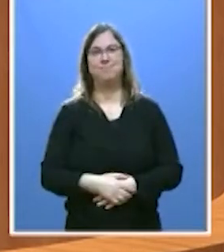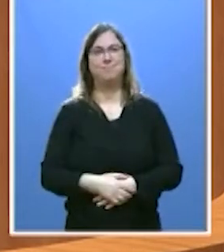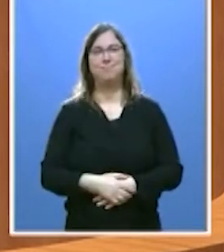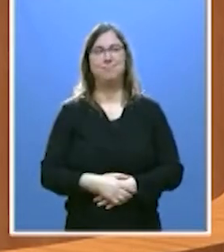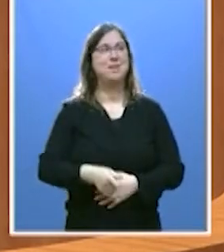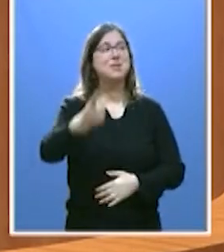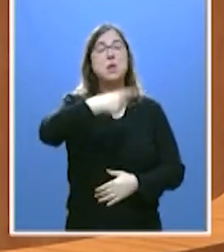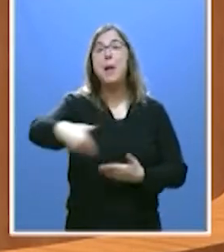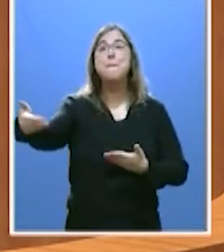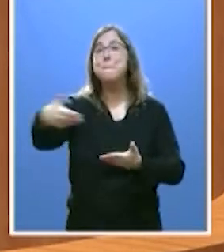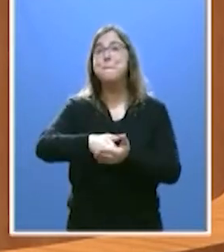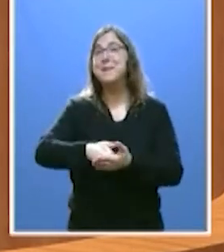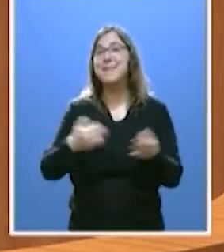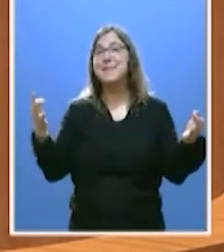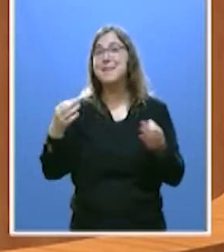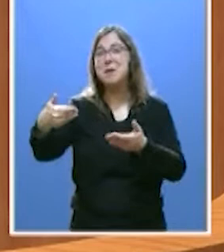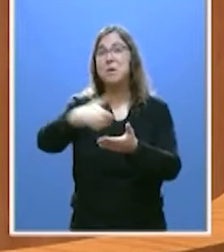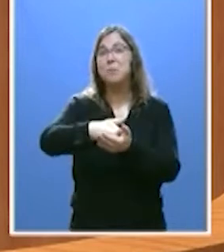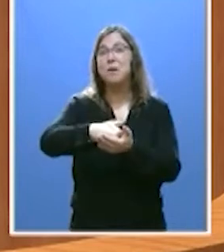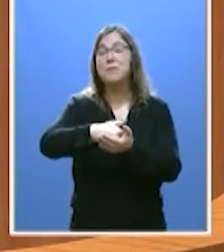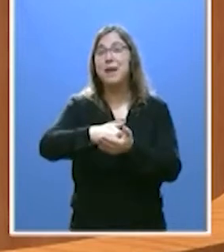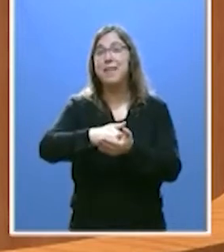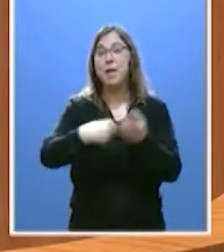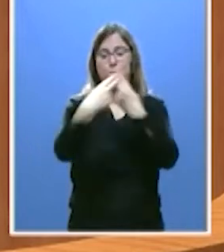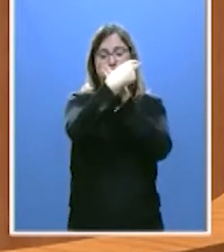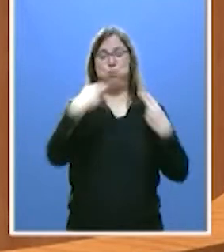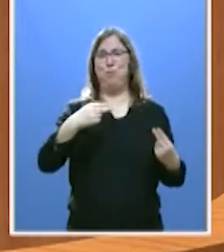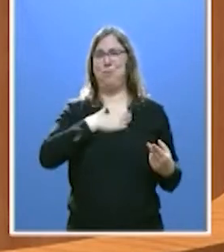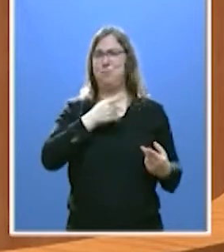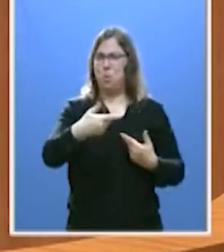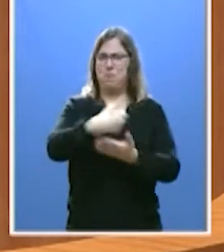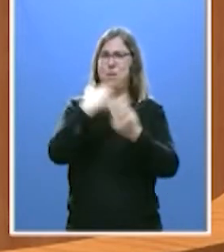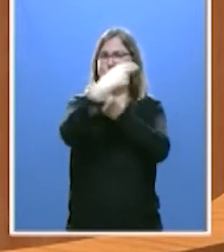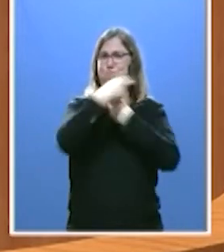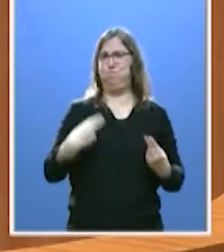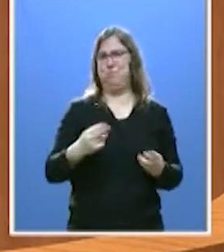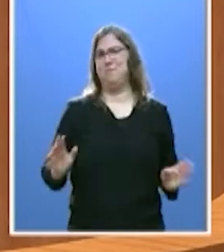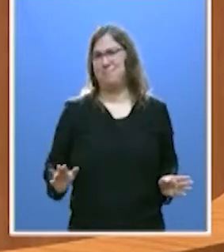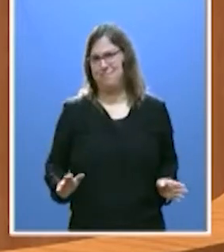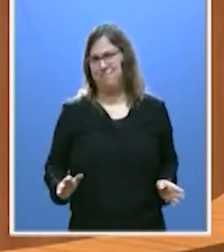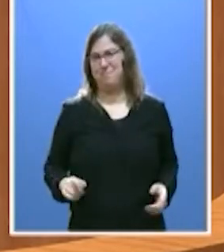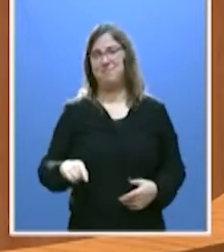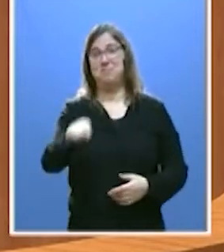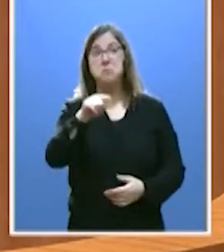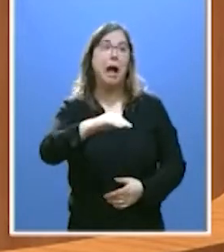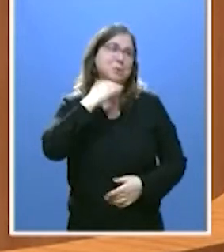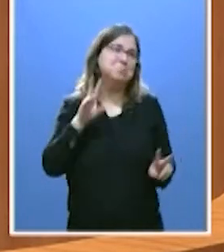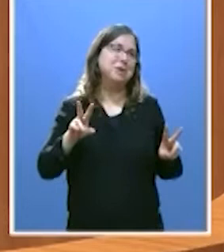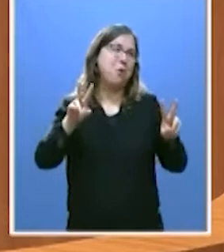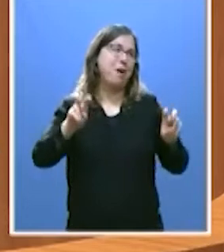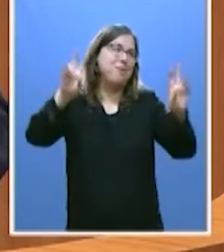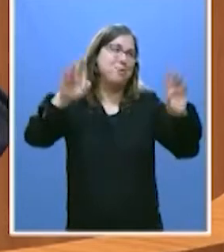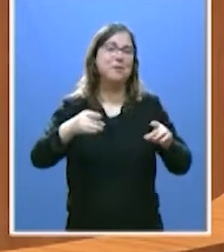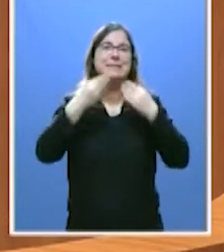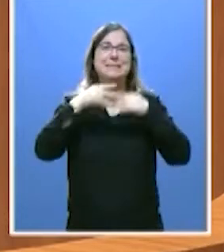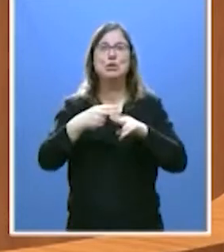pidiendo, sencillamente, que nos censuremos a nosotros mismos. Es una aproximación novedosa en la historia